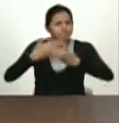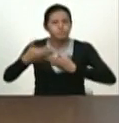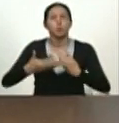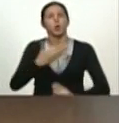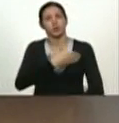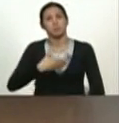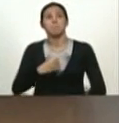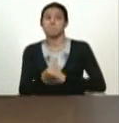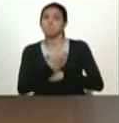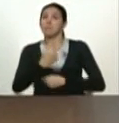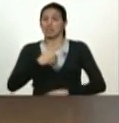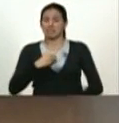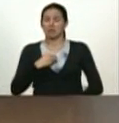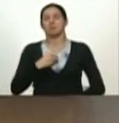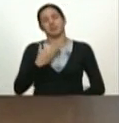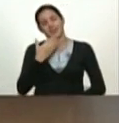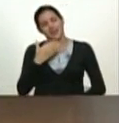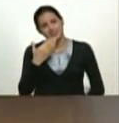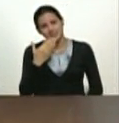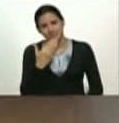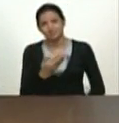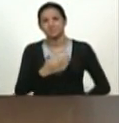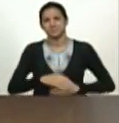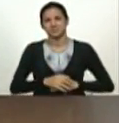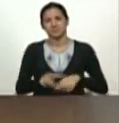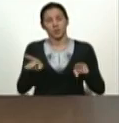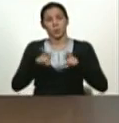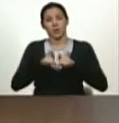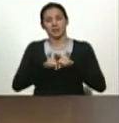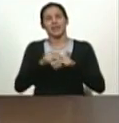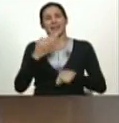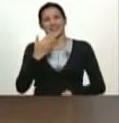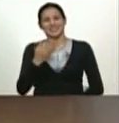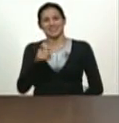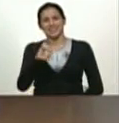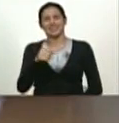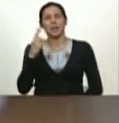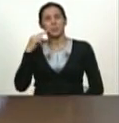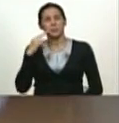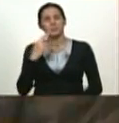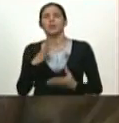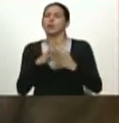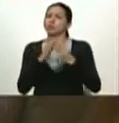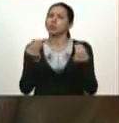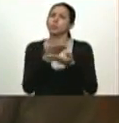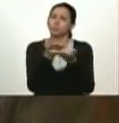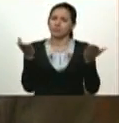sobre las dificultades. Le agradezco. Así como le agradezco a Aristóbulo, le agradezco a todos ustedes.